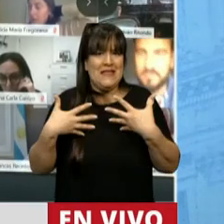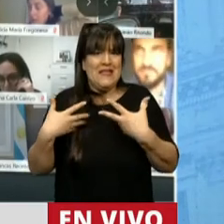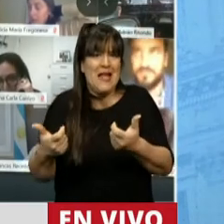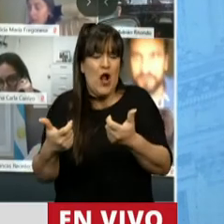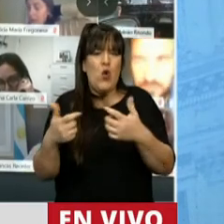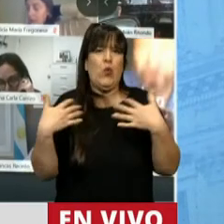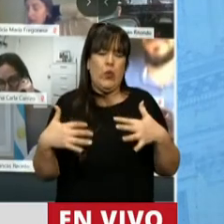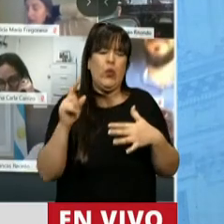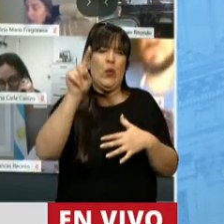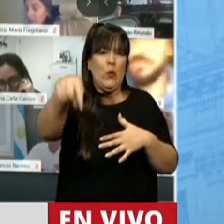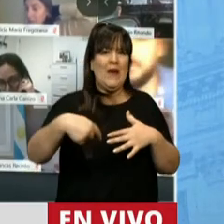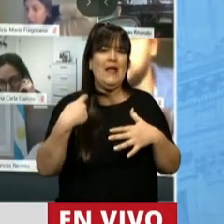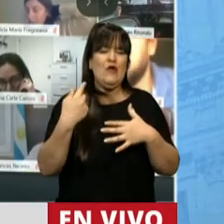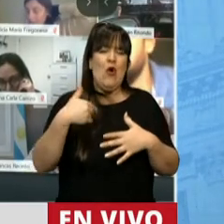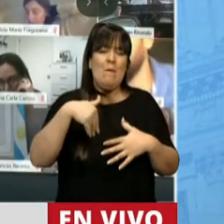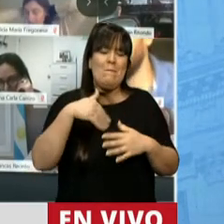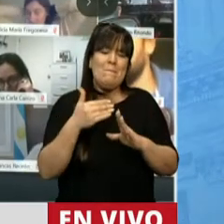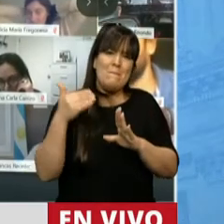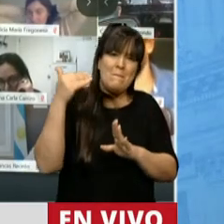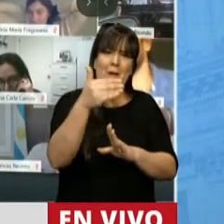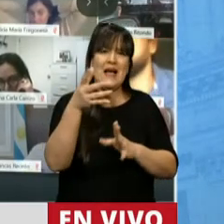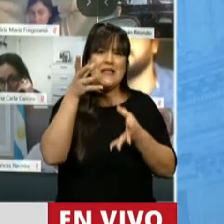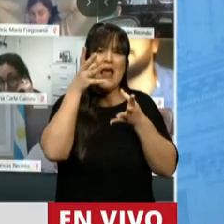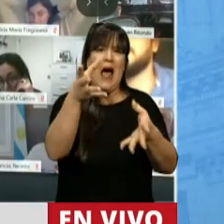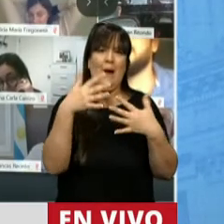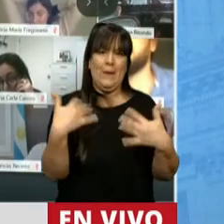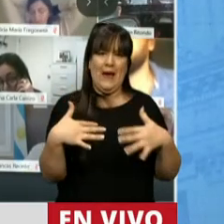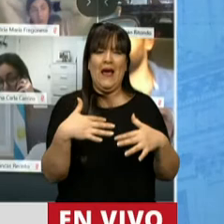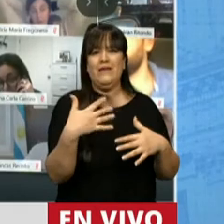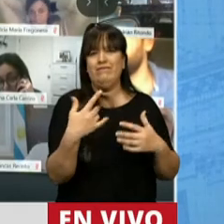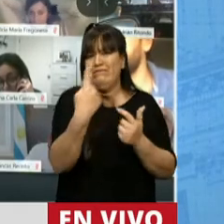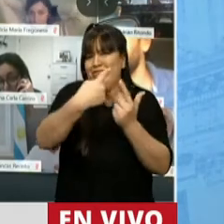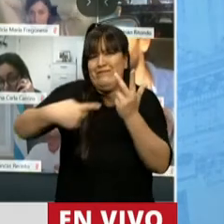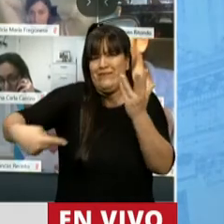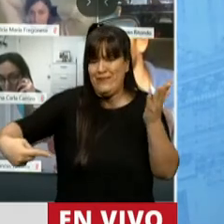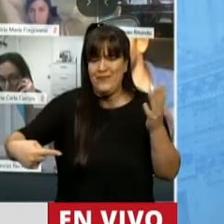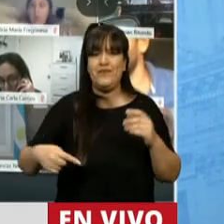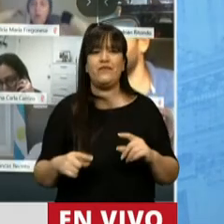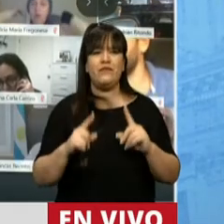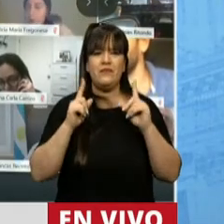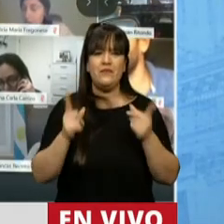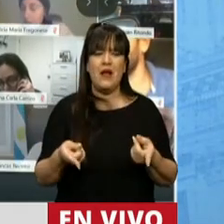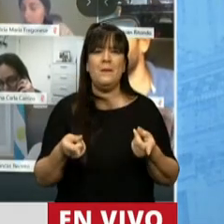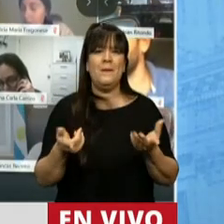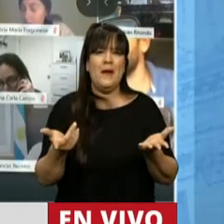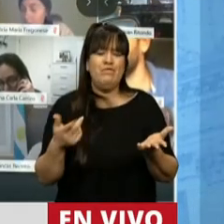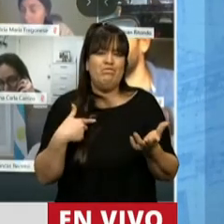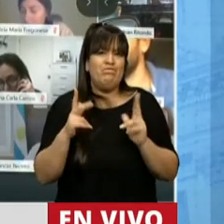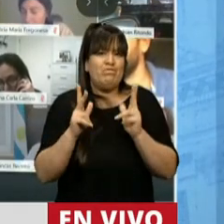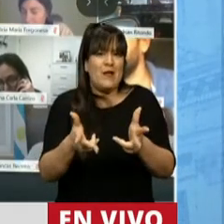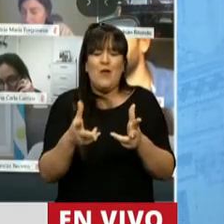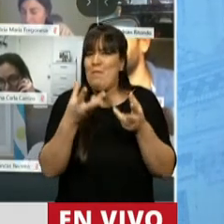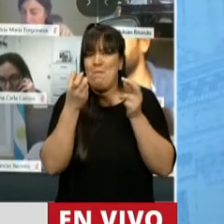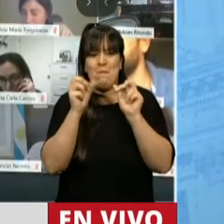ha generado un agravamiento en todos los órdenes y donde se conjugan, yo diría el peor de los